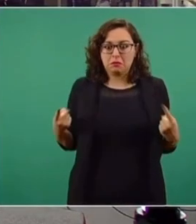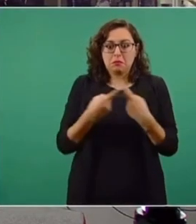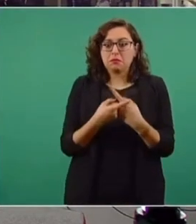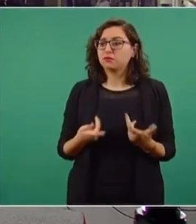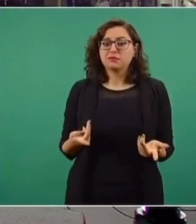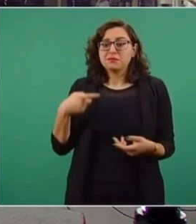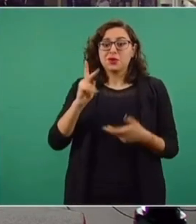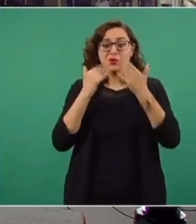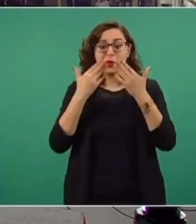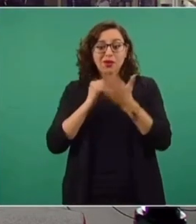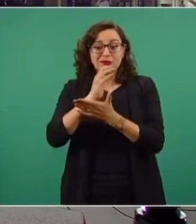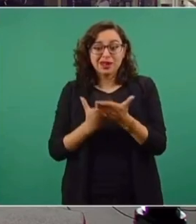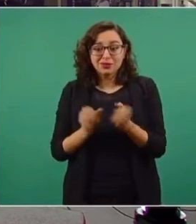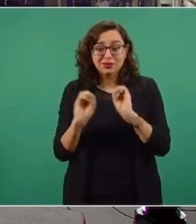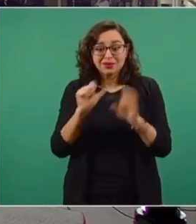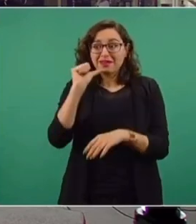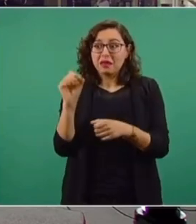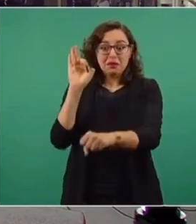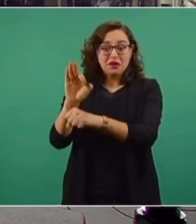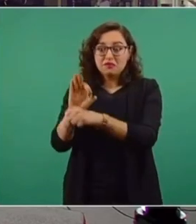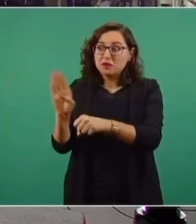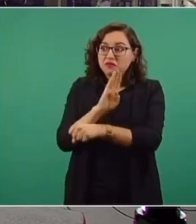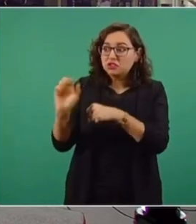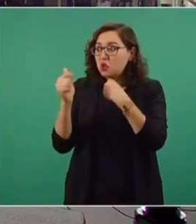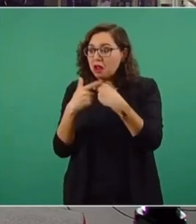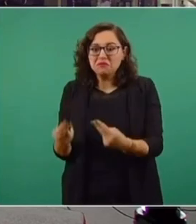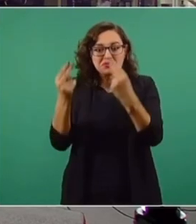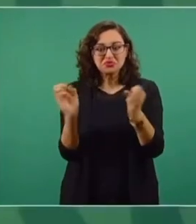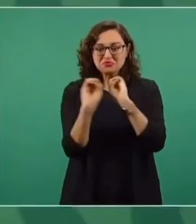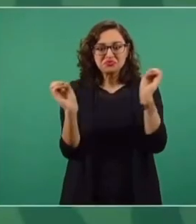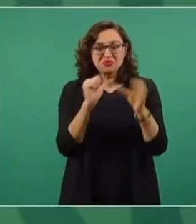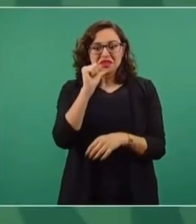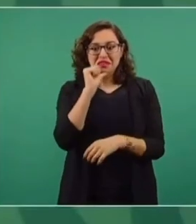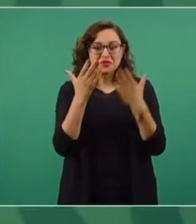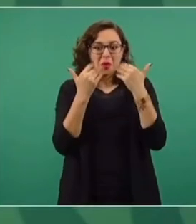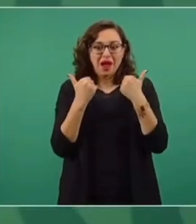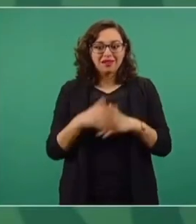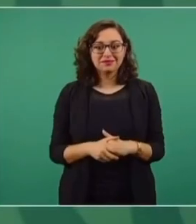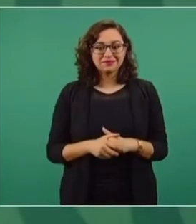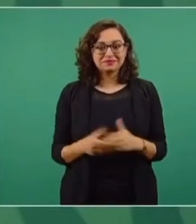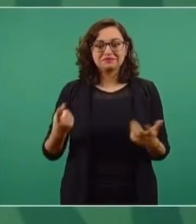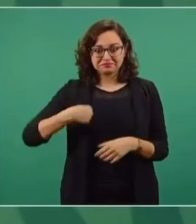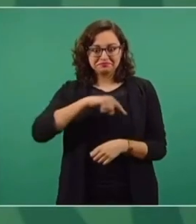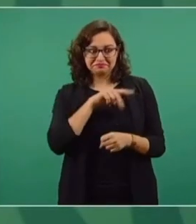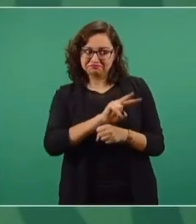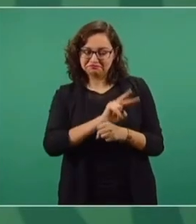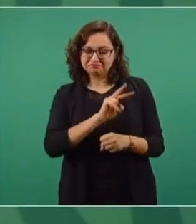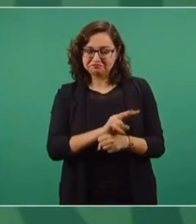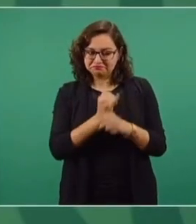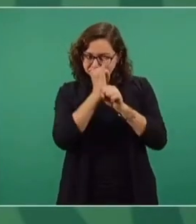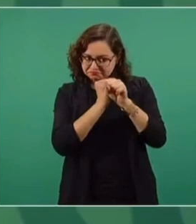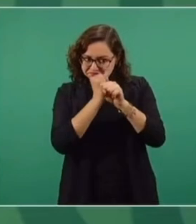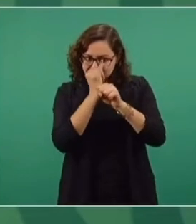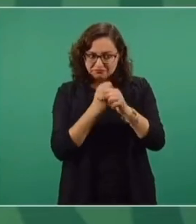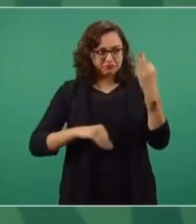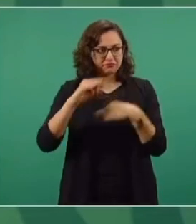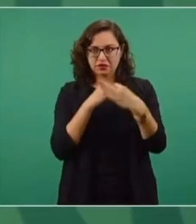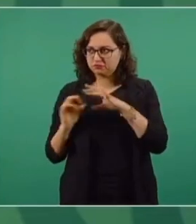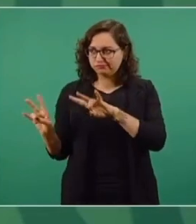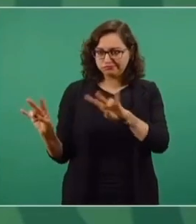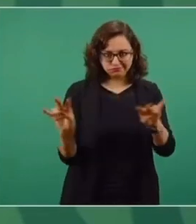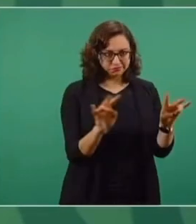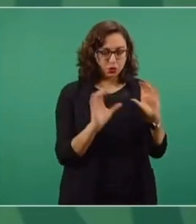contratos de por medio, se hizo la investigación a fondo sobre eso en particular, estuvimos atentos y estamos atentos a todo